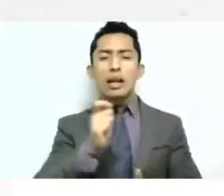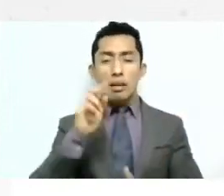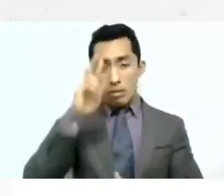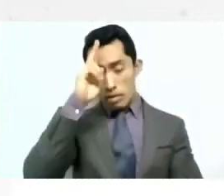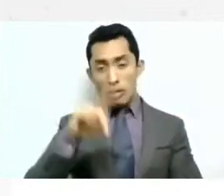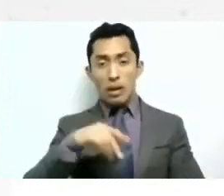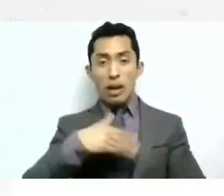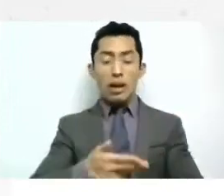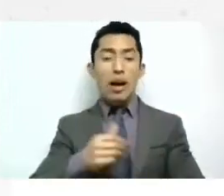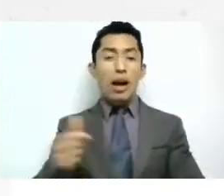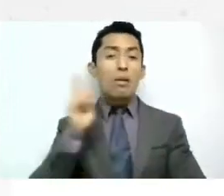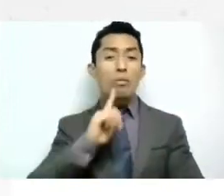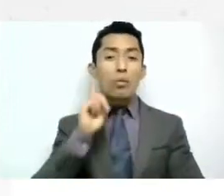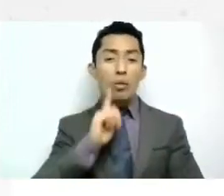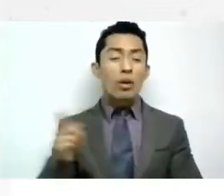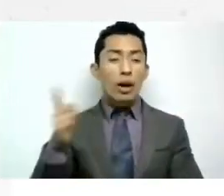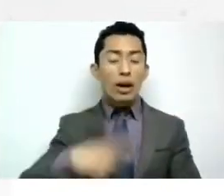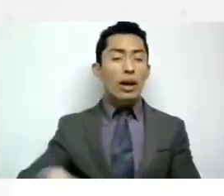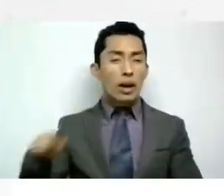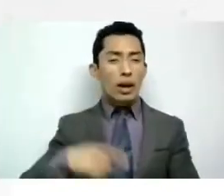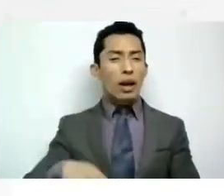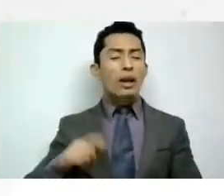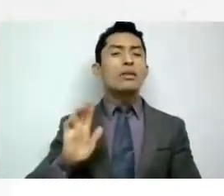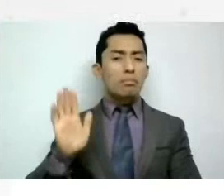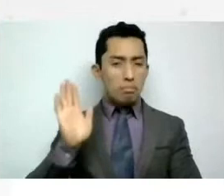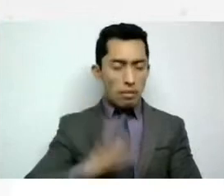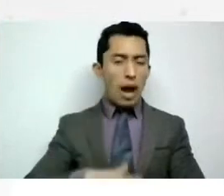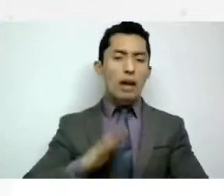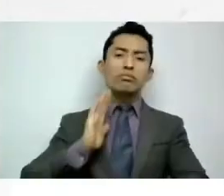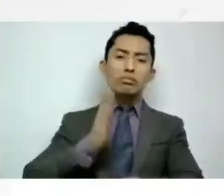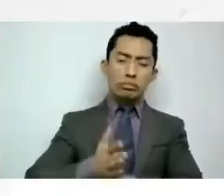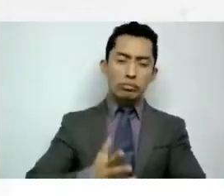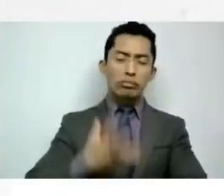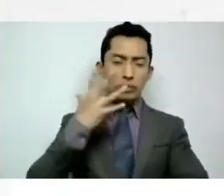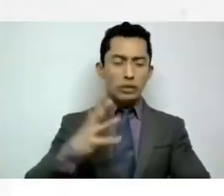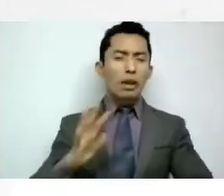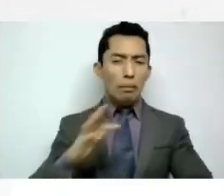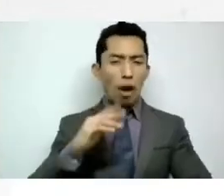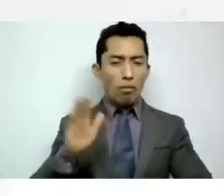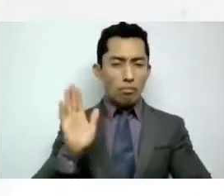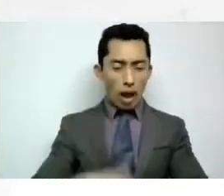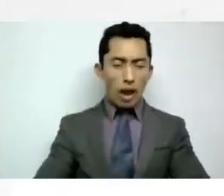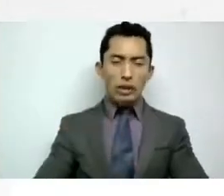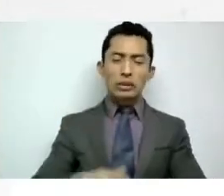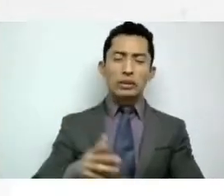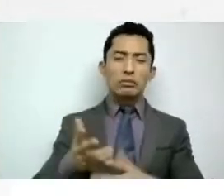mujeres cada vez está más penalizado o cada vez está más este